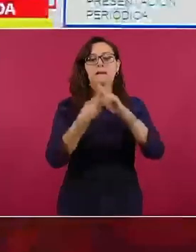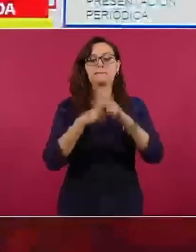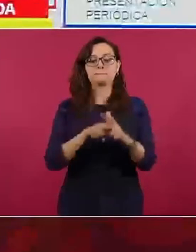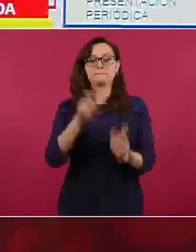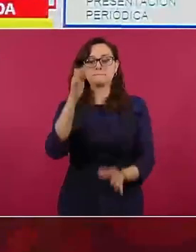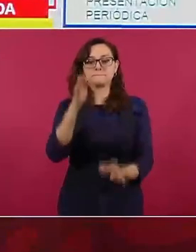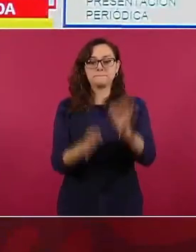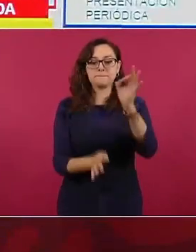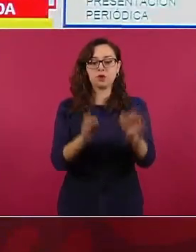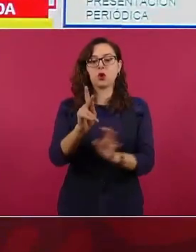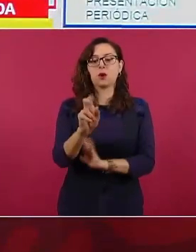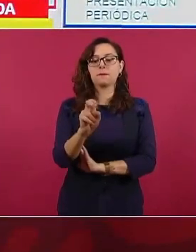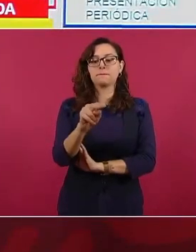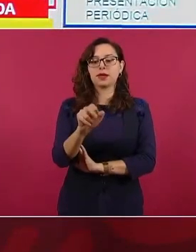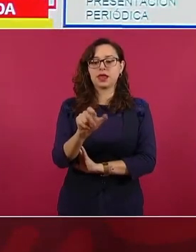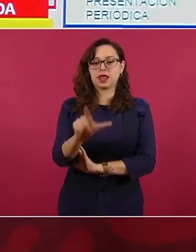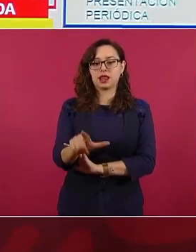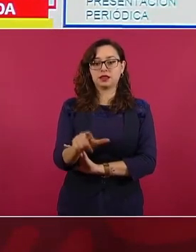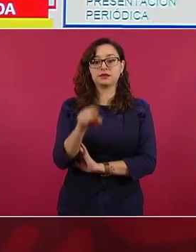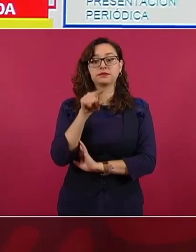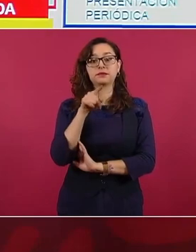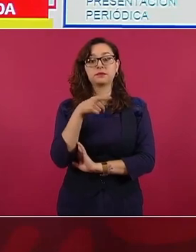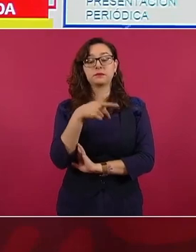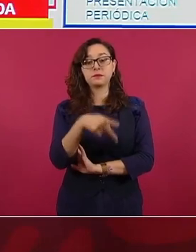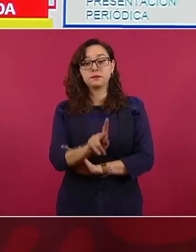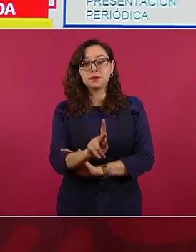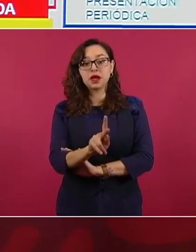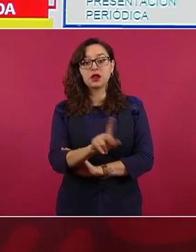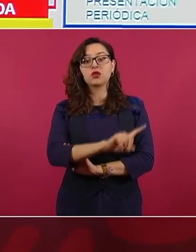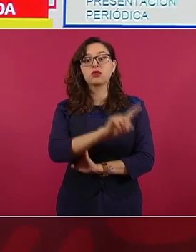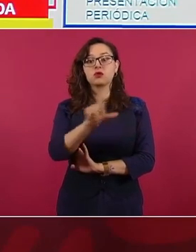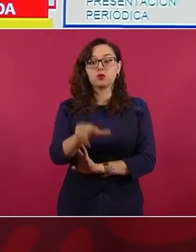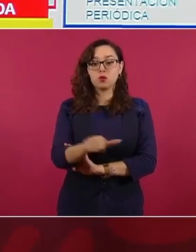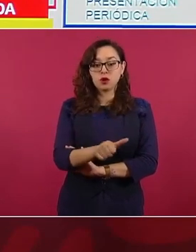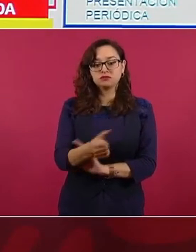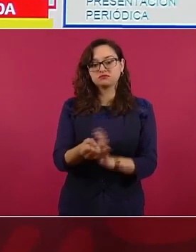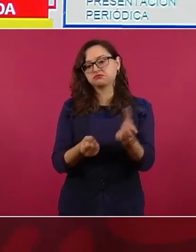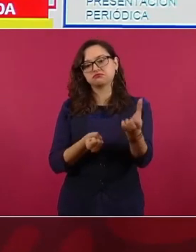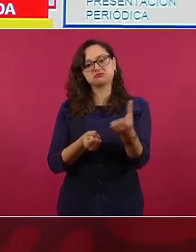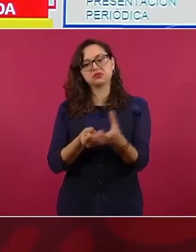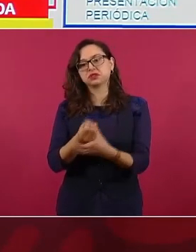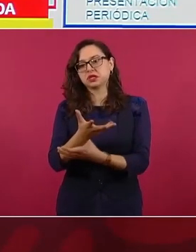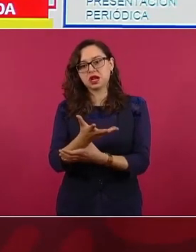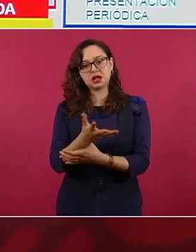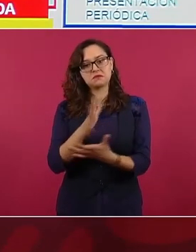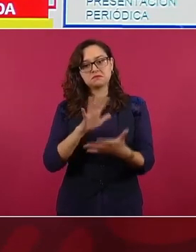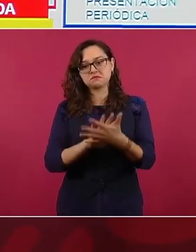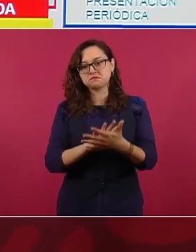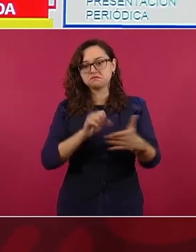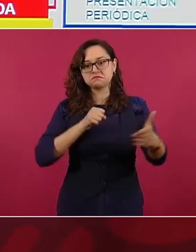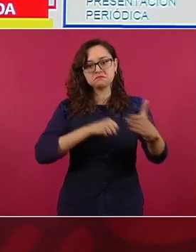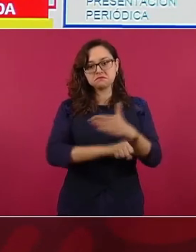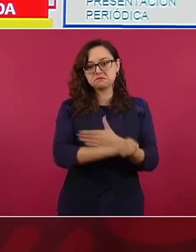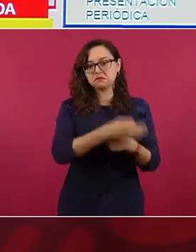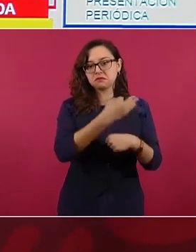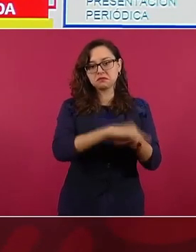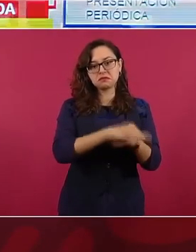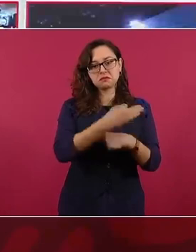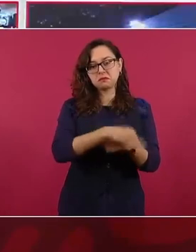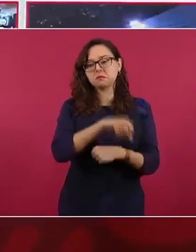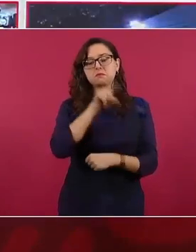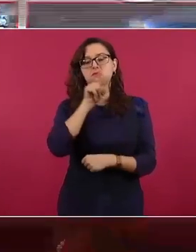pero ella no tiene la prisión preventiva oficiosa, sino únicamente la presentación periódica.